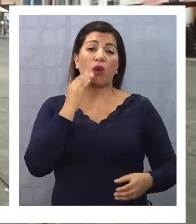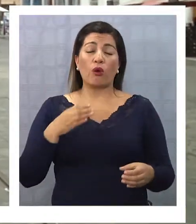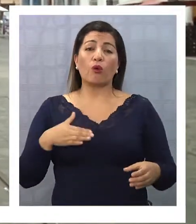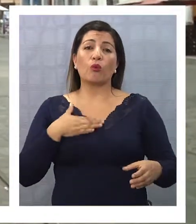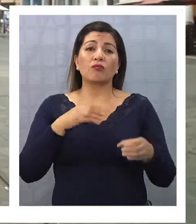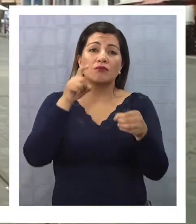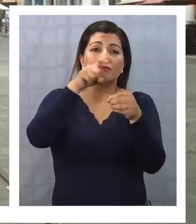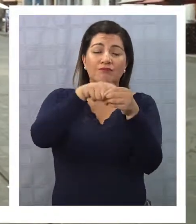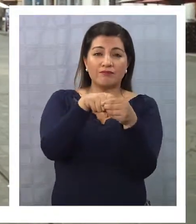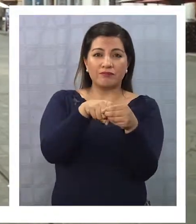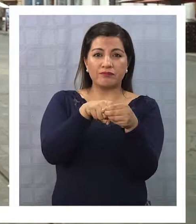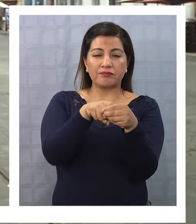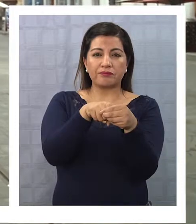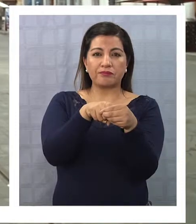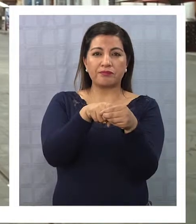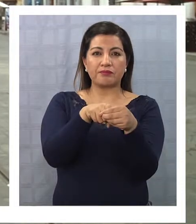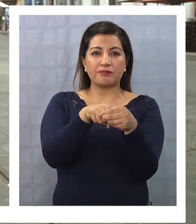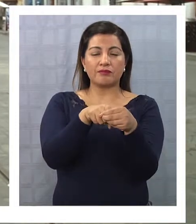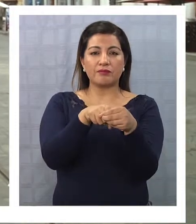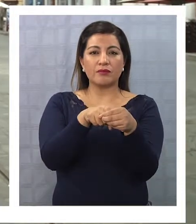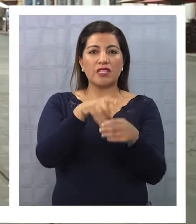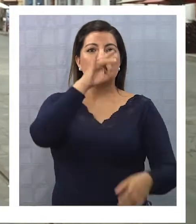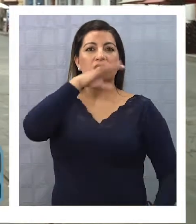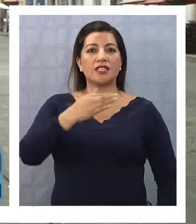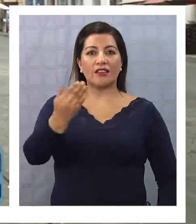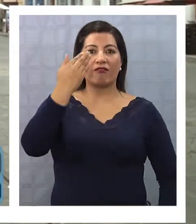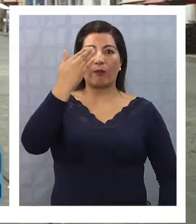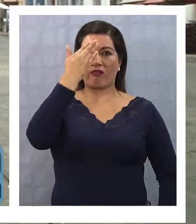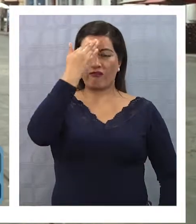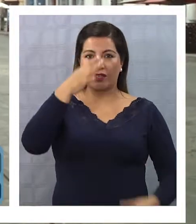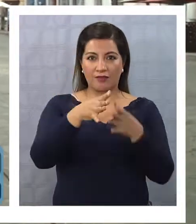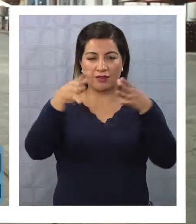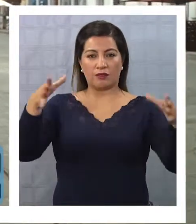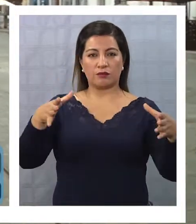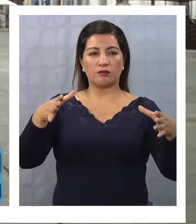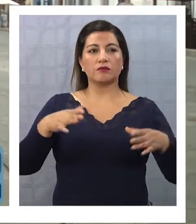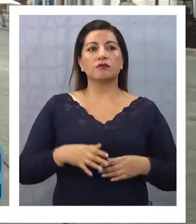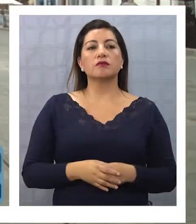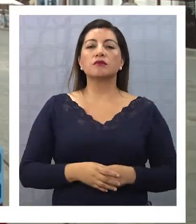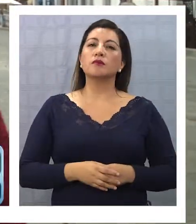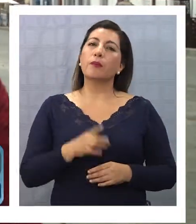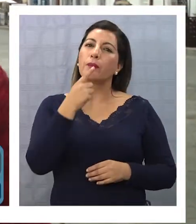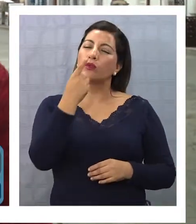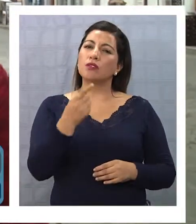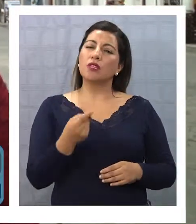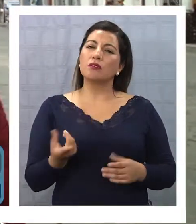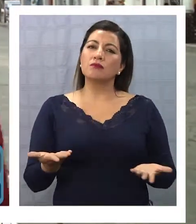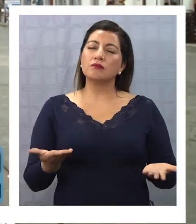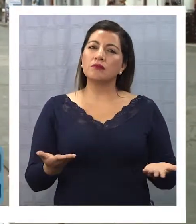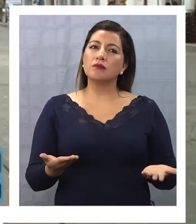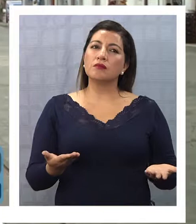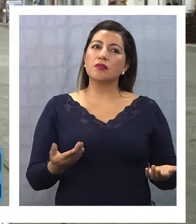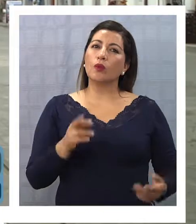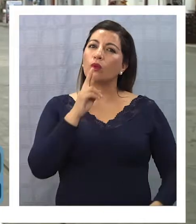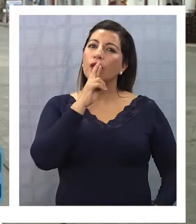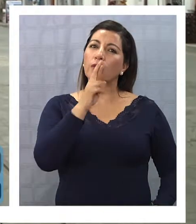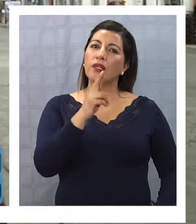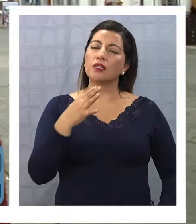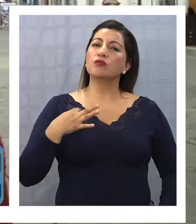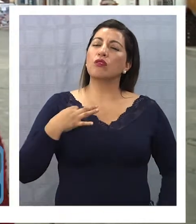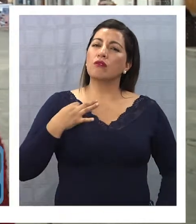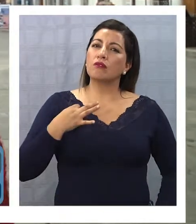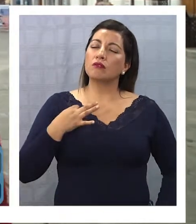con Chile Vamos y con el Frente Amplio. ¿Pero cómo lo ve así la respuesta a la ciudadanía?